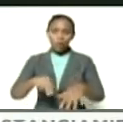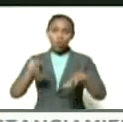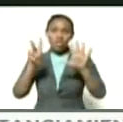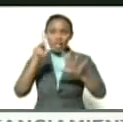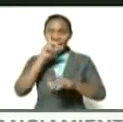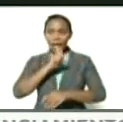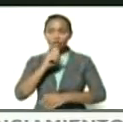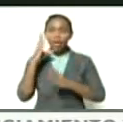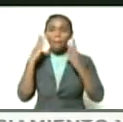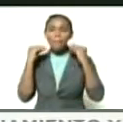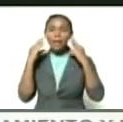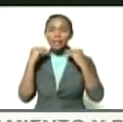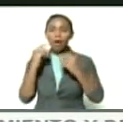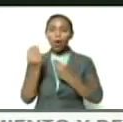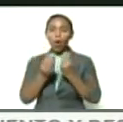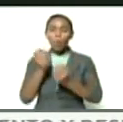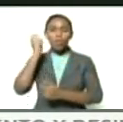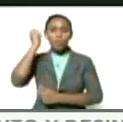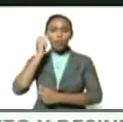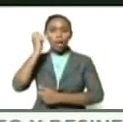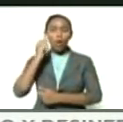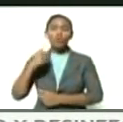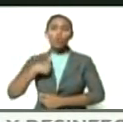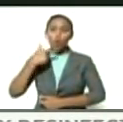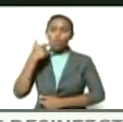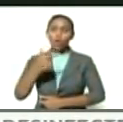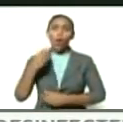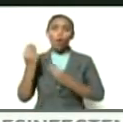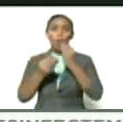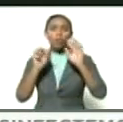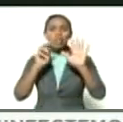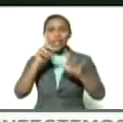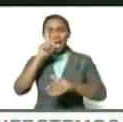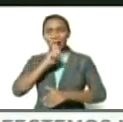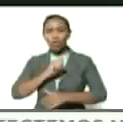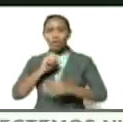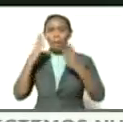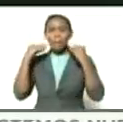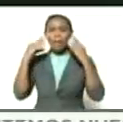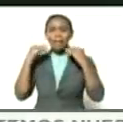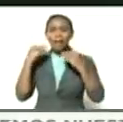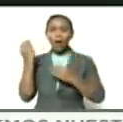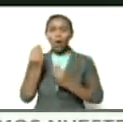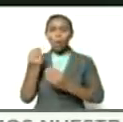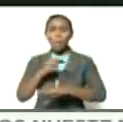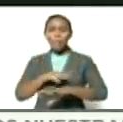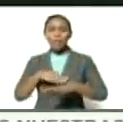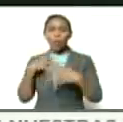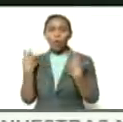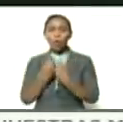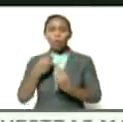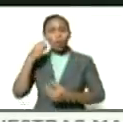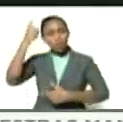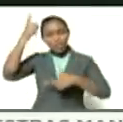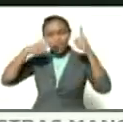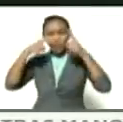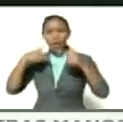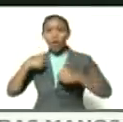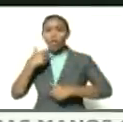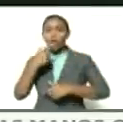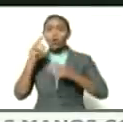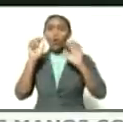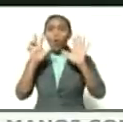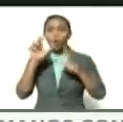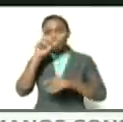años de experiencia como diputado lo digo como siete años de experiencia como ministro al lado de Chávez y lo digo con ocho